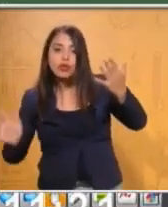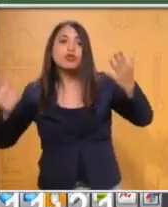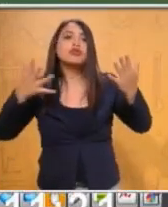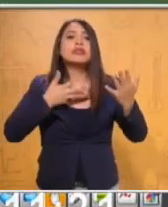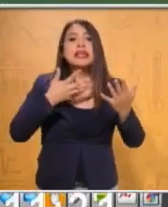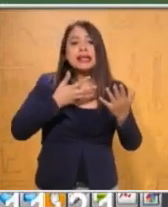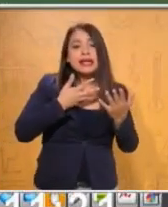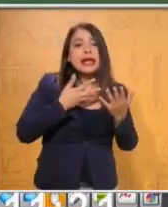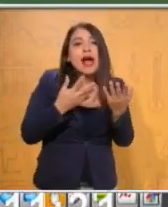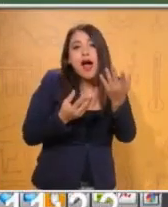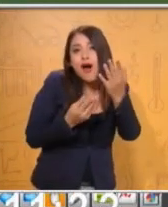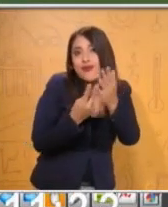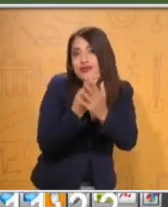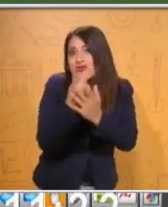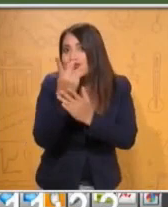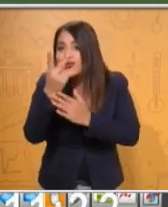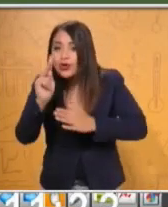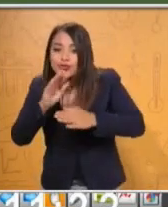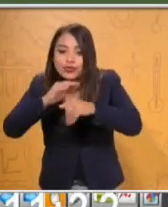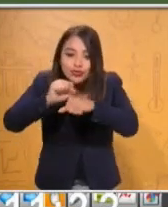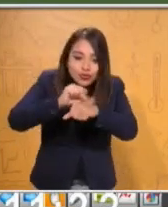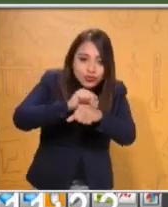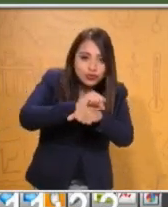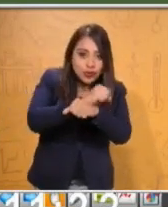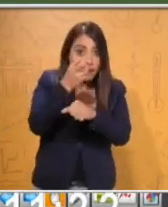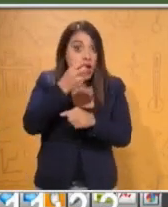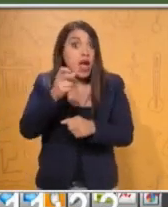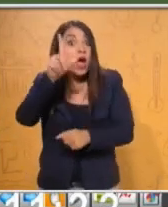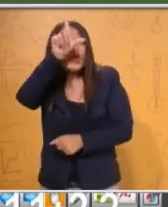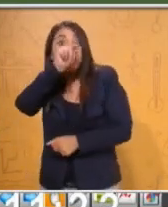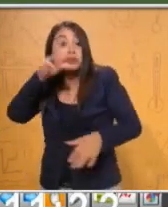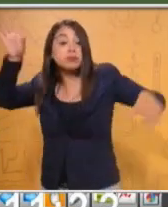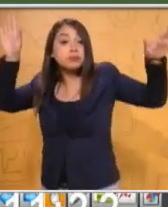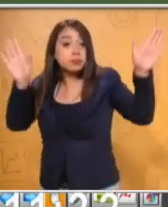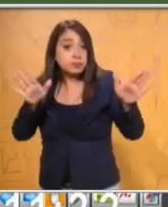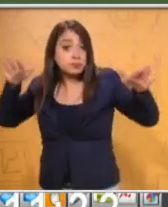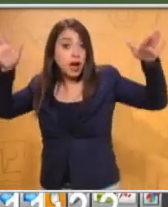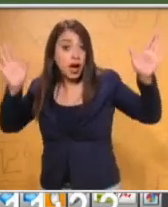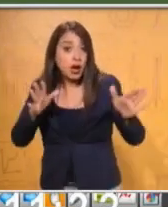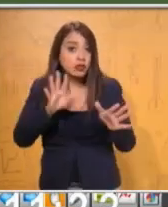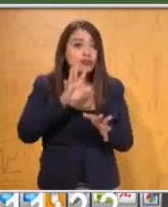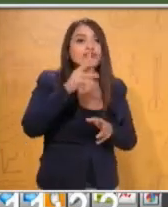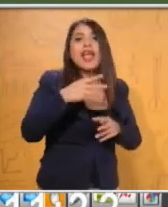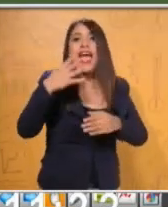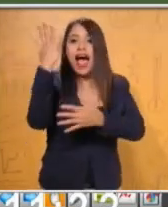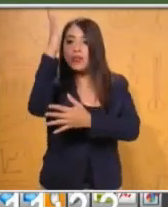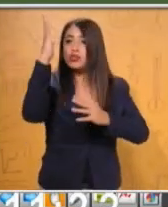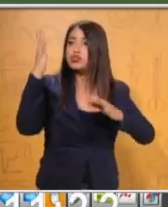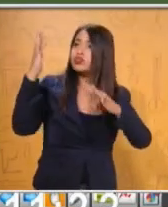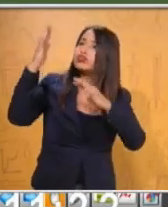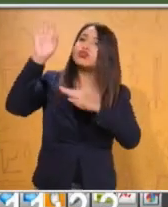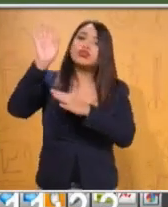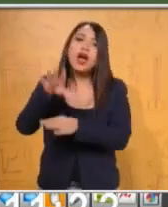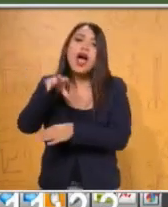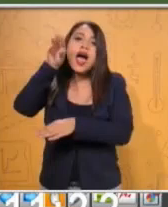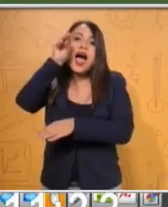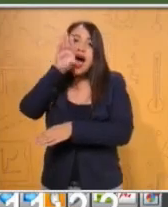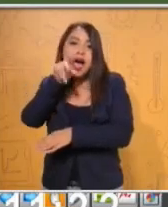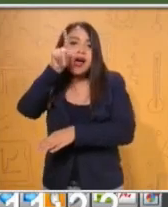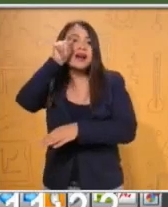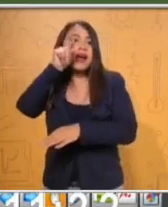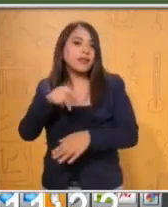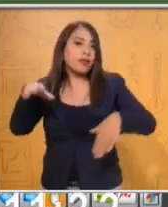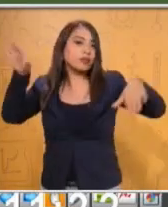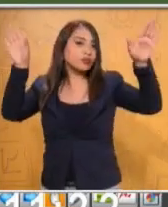Los pájaros se demoraban en el ramaje de los árboles y cantaban con tanta dulzura que los niños